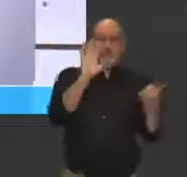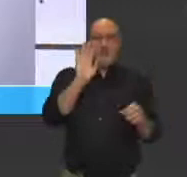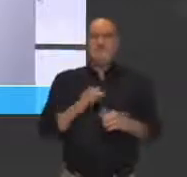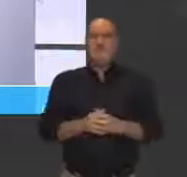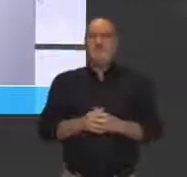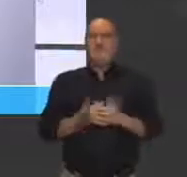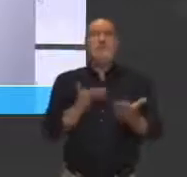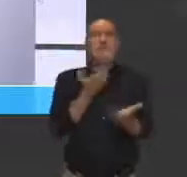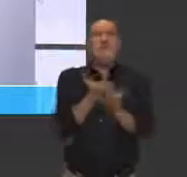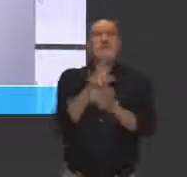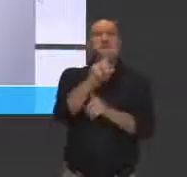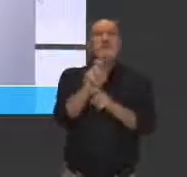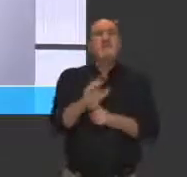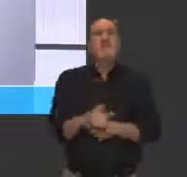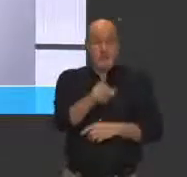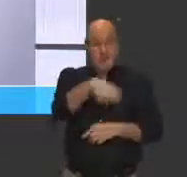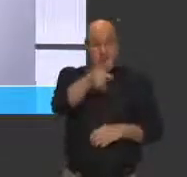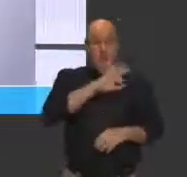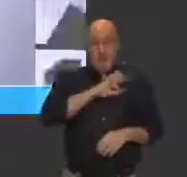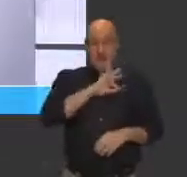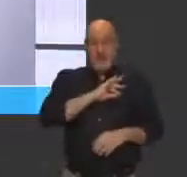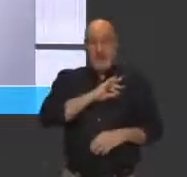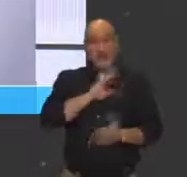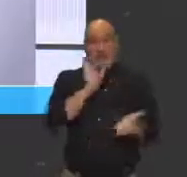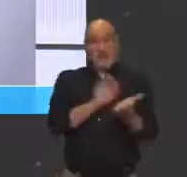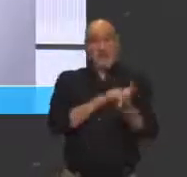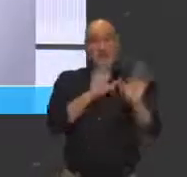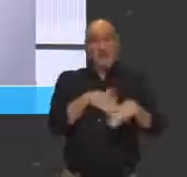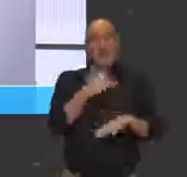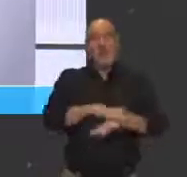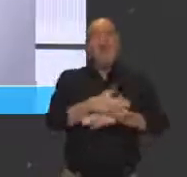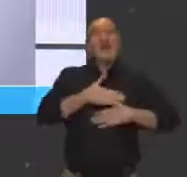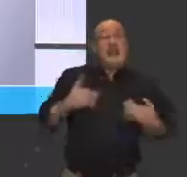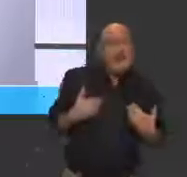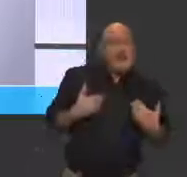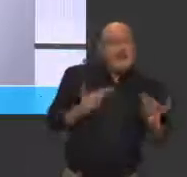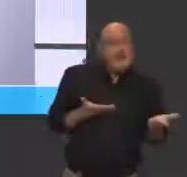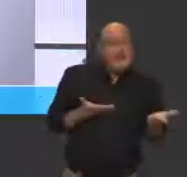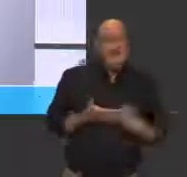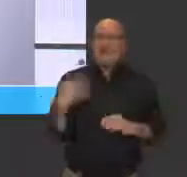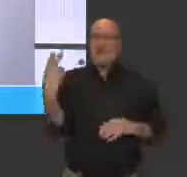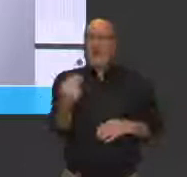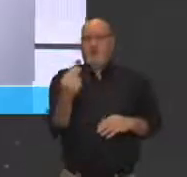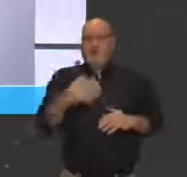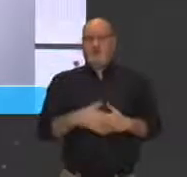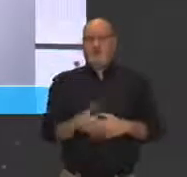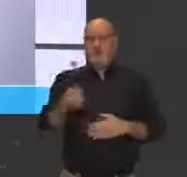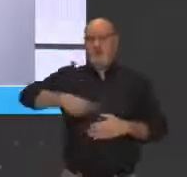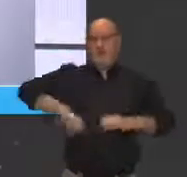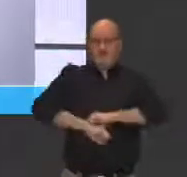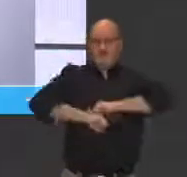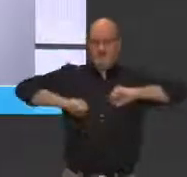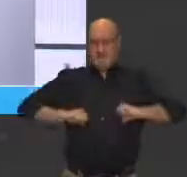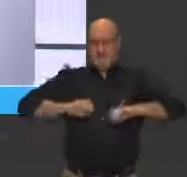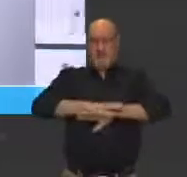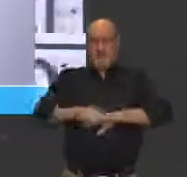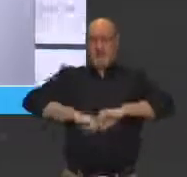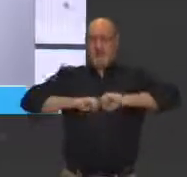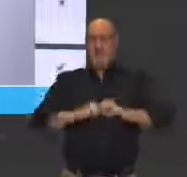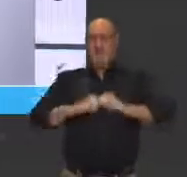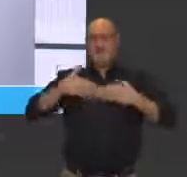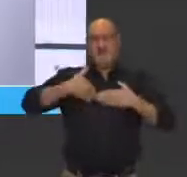pregunto, ¿ese es el Gobierno que quieren ustedes para Castilla y León? No. Necesitamos un Gobierno fuerte que afronte los